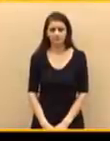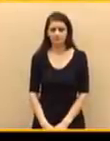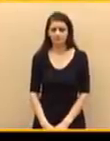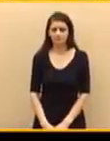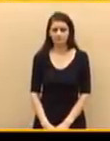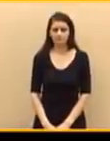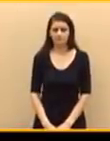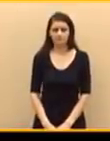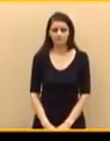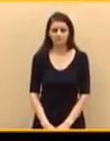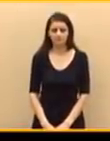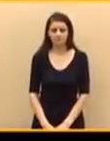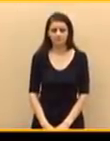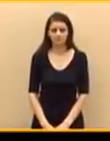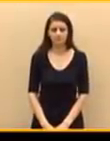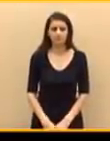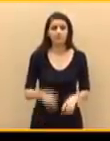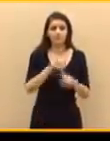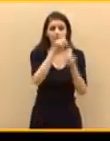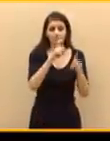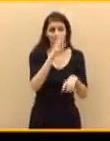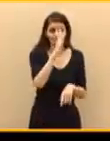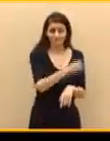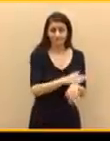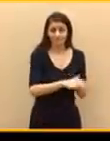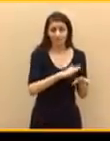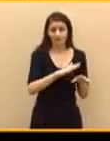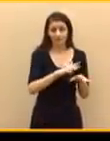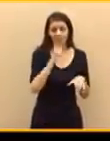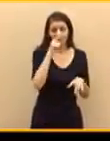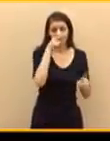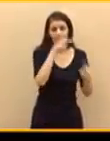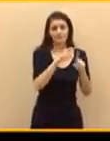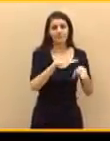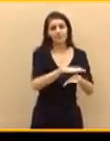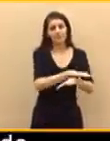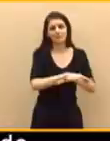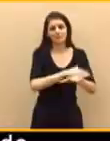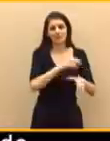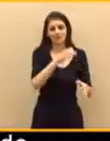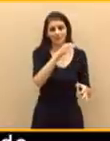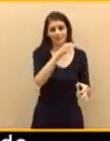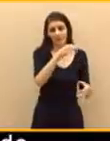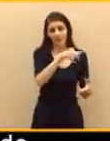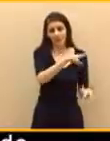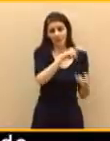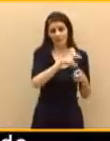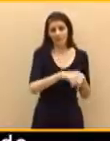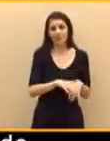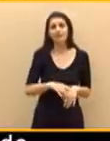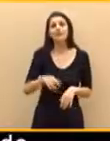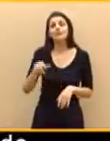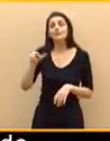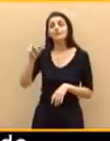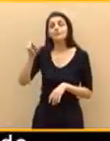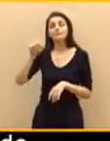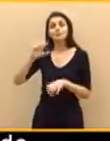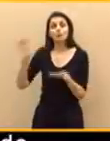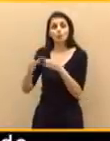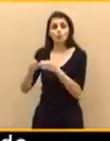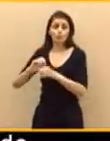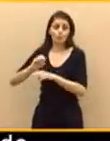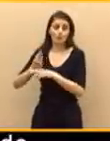Pregunta dirigida a la señora ministra de Hacienda. Pregunta del diputado don Iván Espinosa de los Monteros de Simón del Grupo Parlamentario Vox.